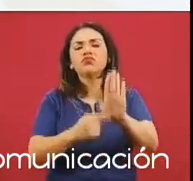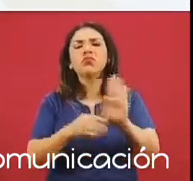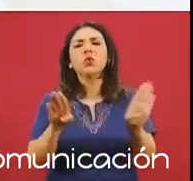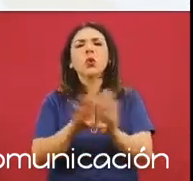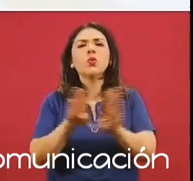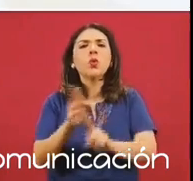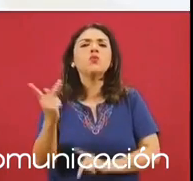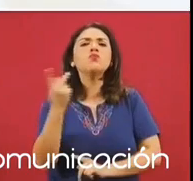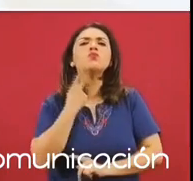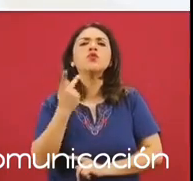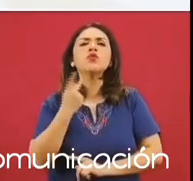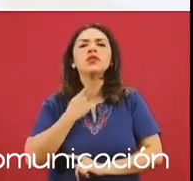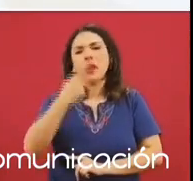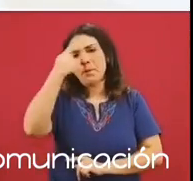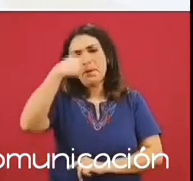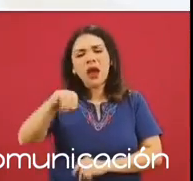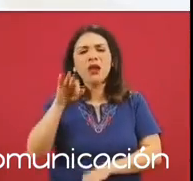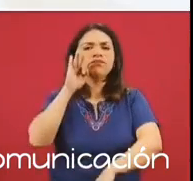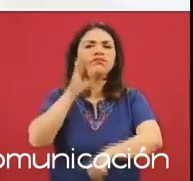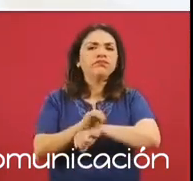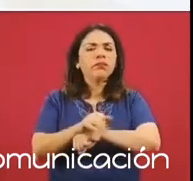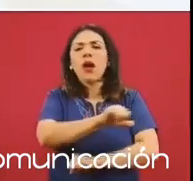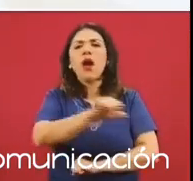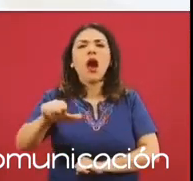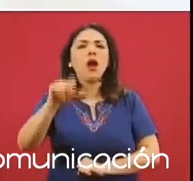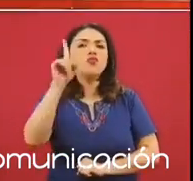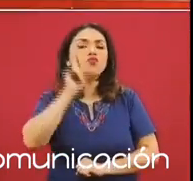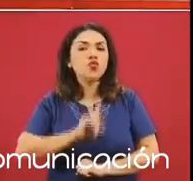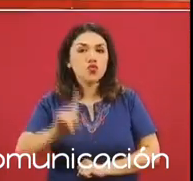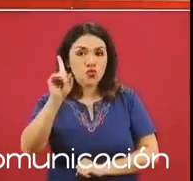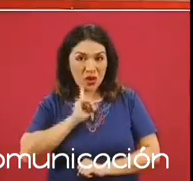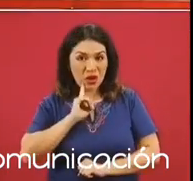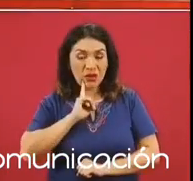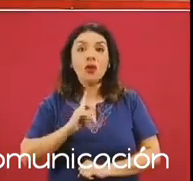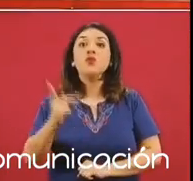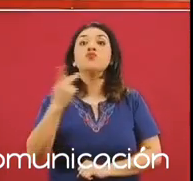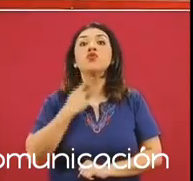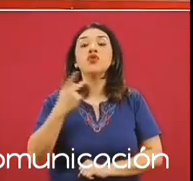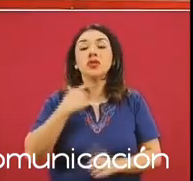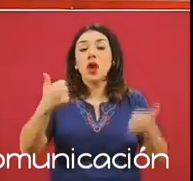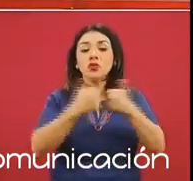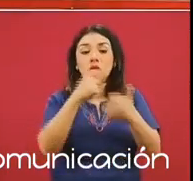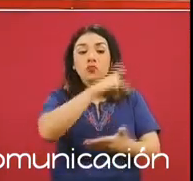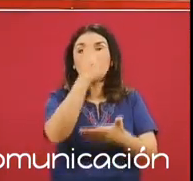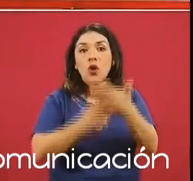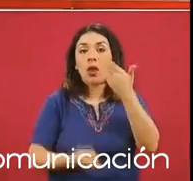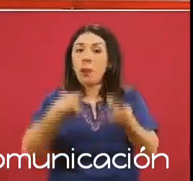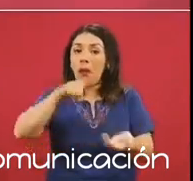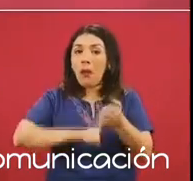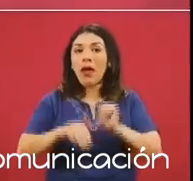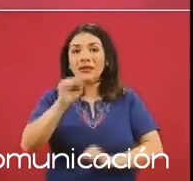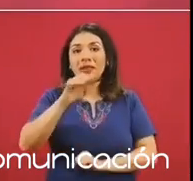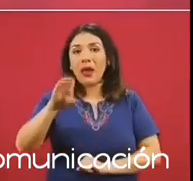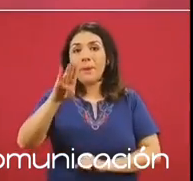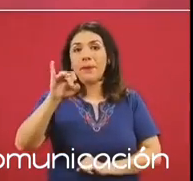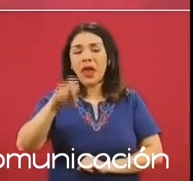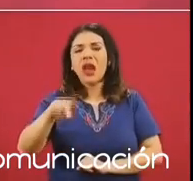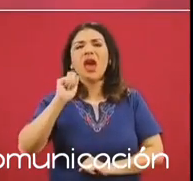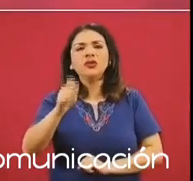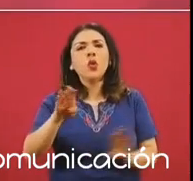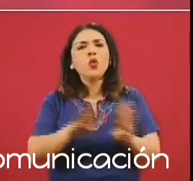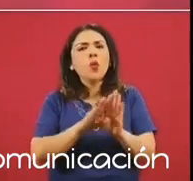políticas en favor de las mujeres, las políticas de los programas del bienestar, cómo las mujeres se ven